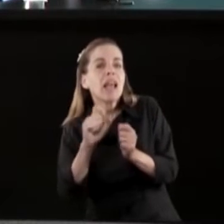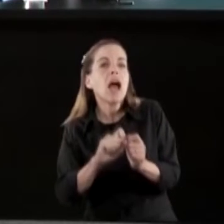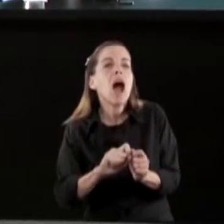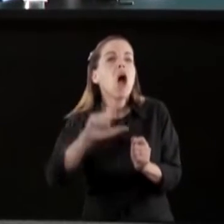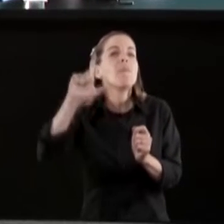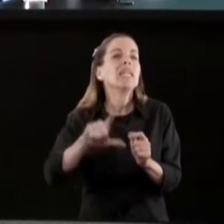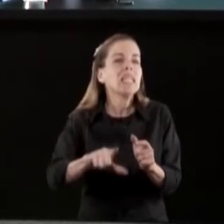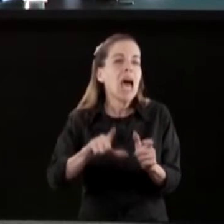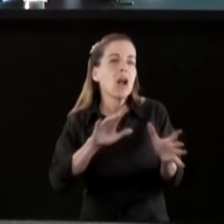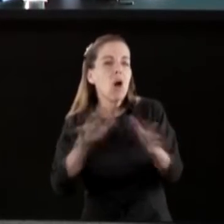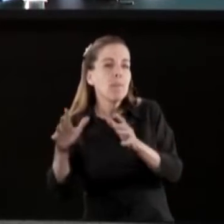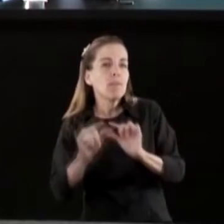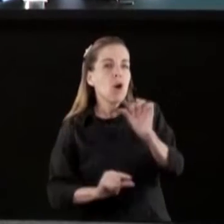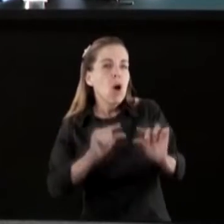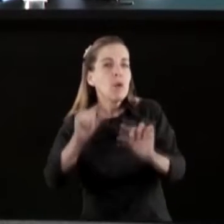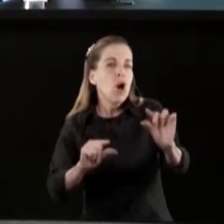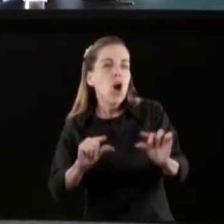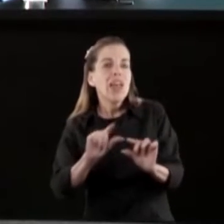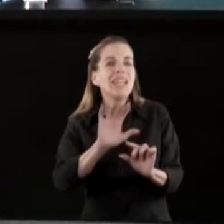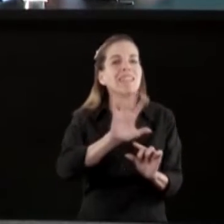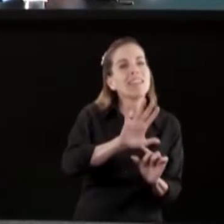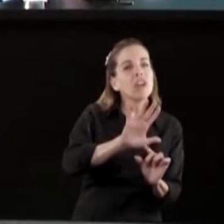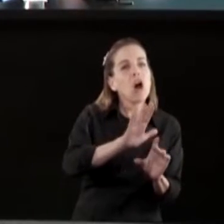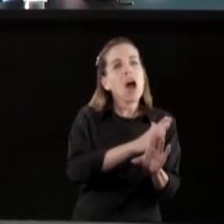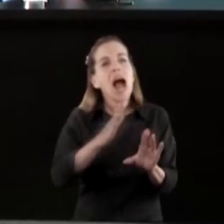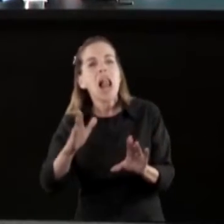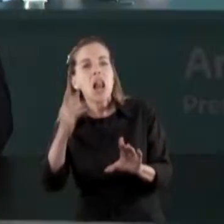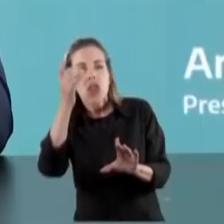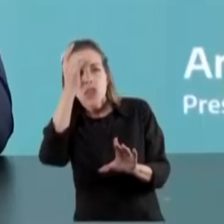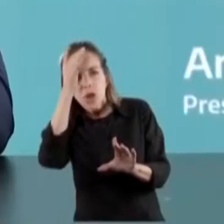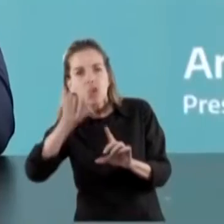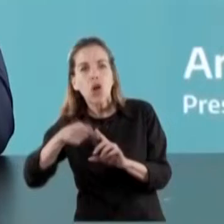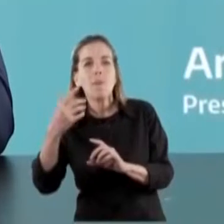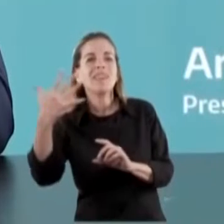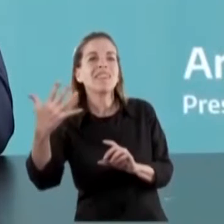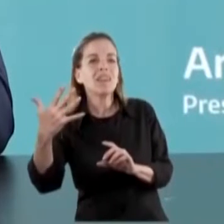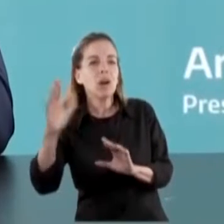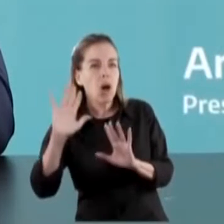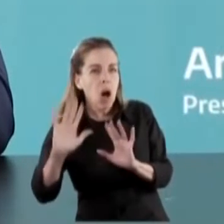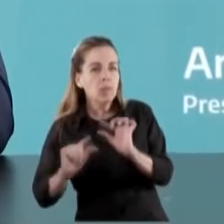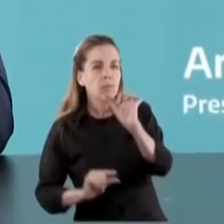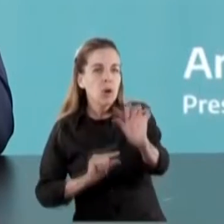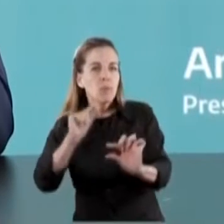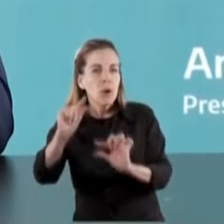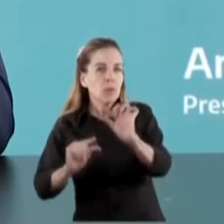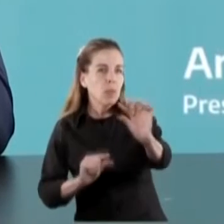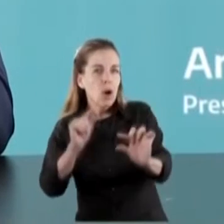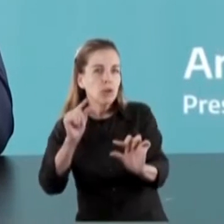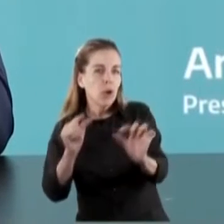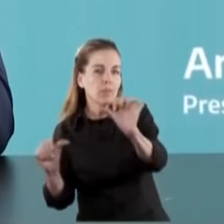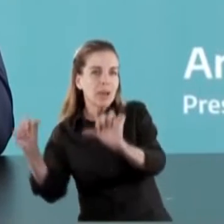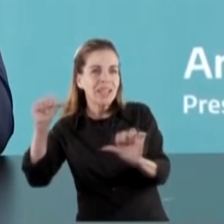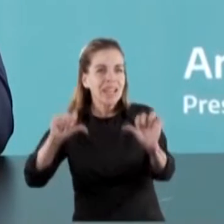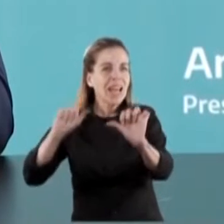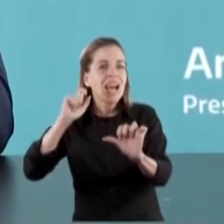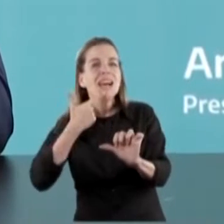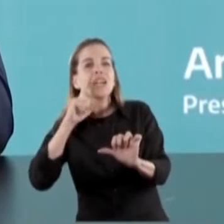llevarlo progresivamente al 12,5, esto se va haciendo progresivamente y